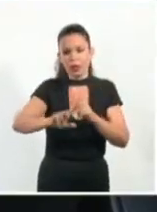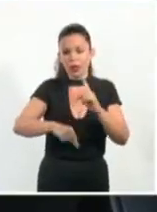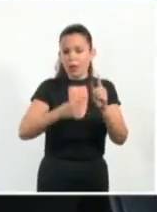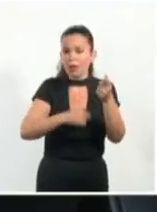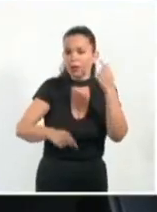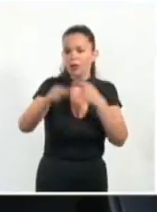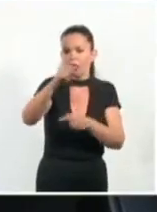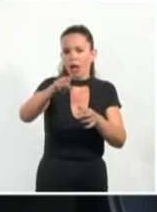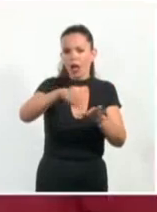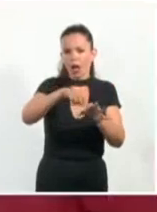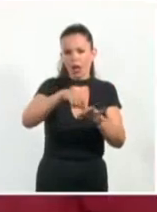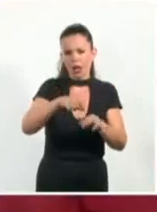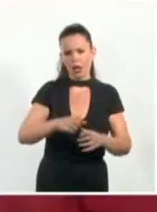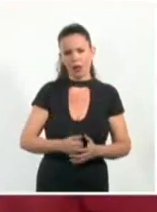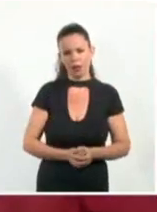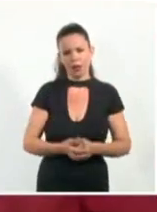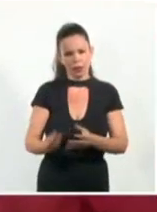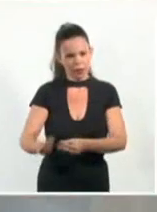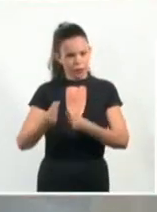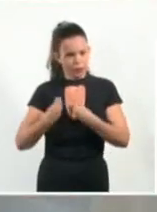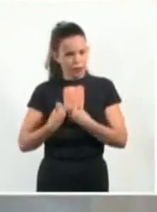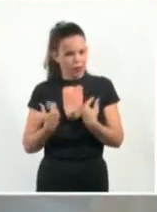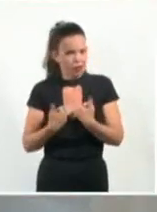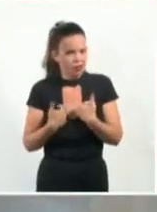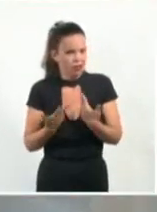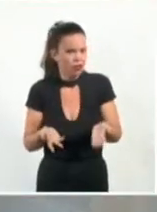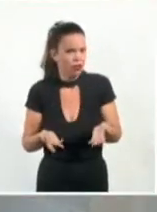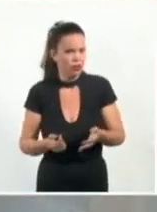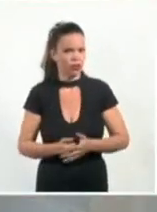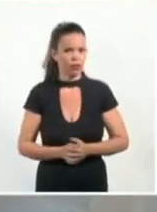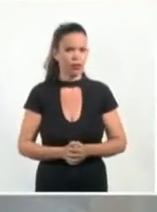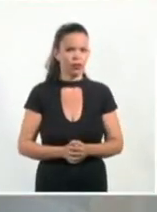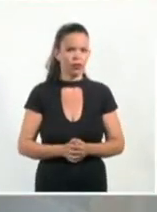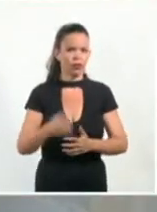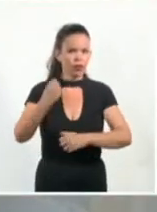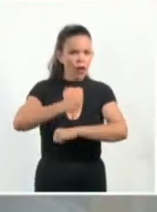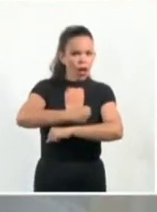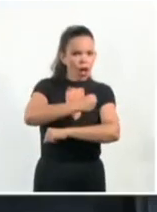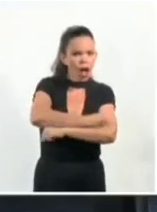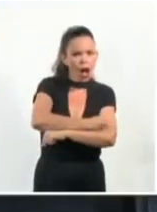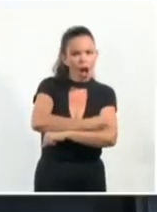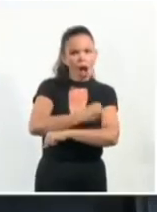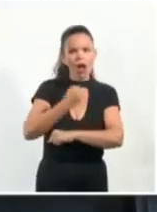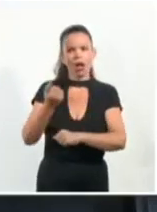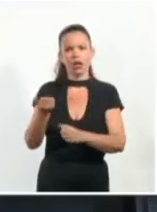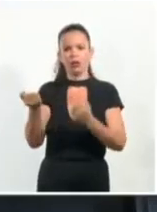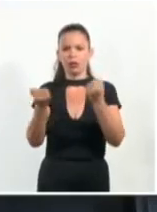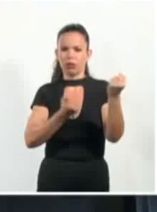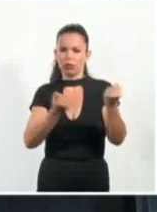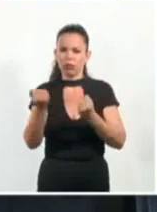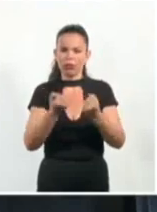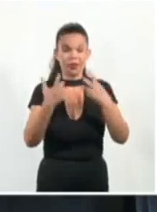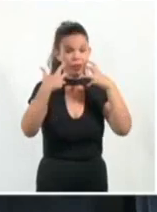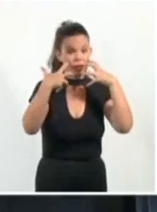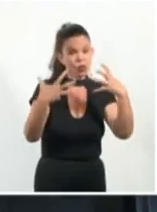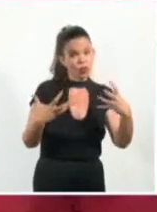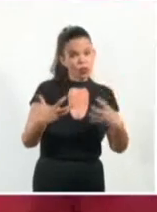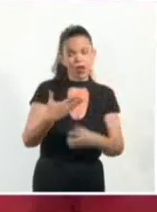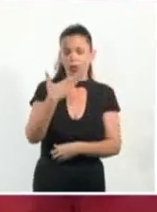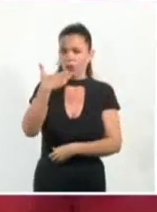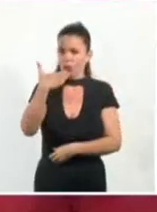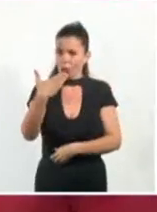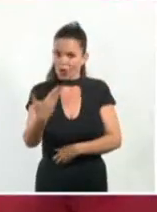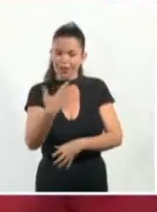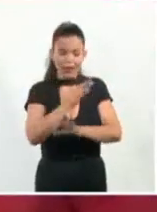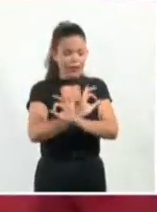son máquinas procedentes de fábricas de gran nivel de calidad una inyección es la capacidad